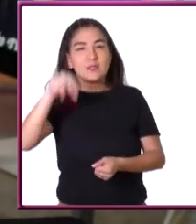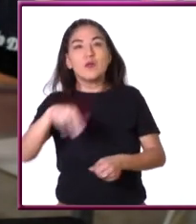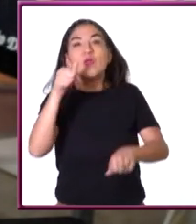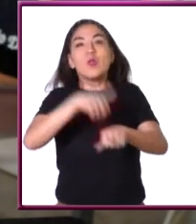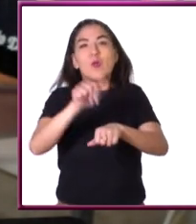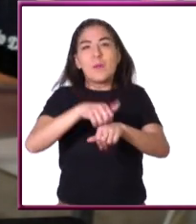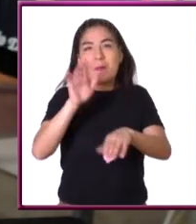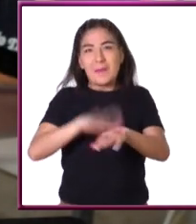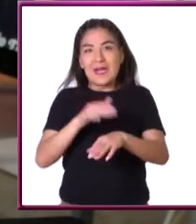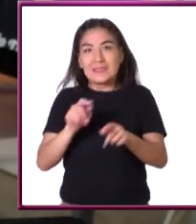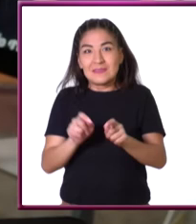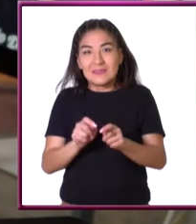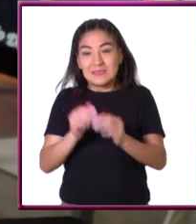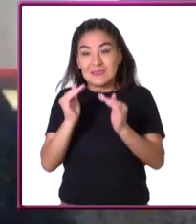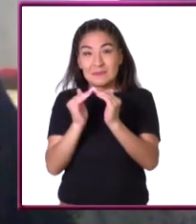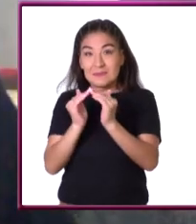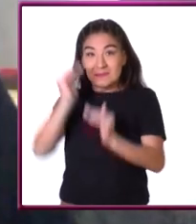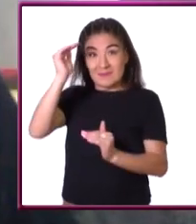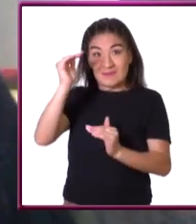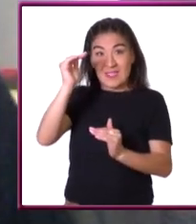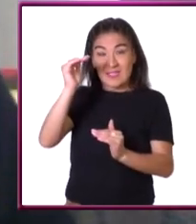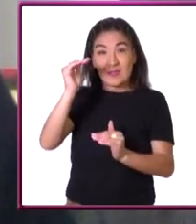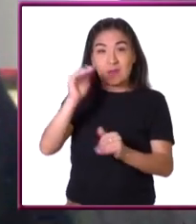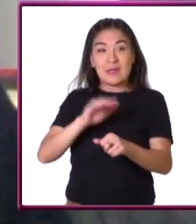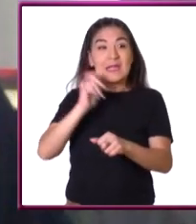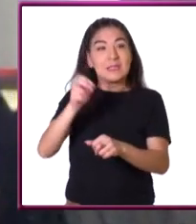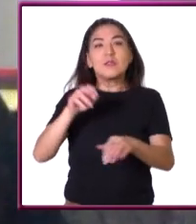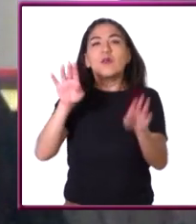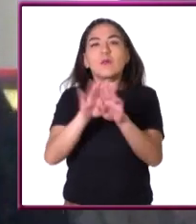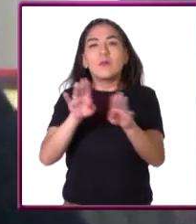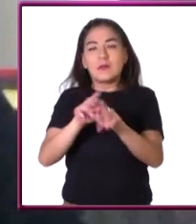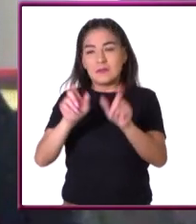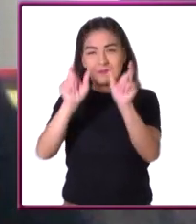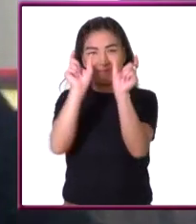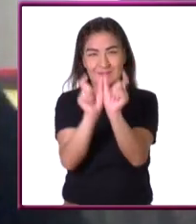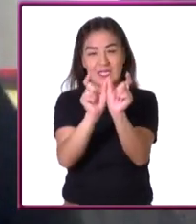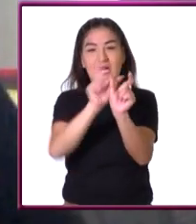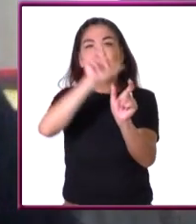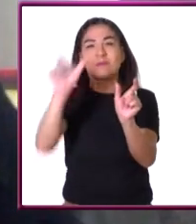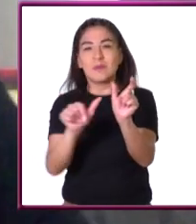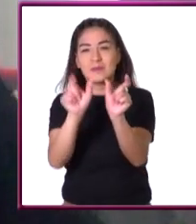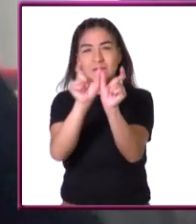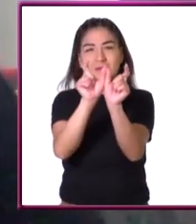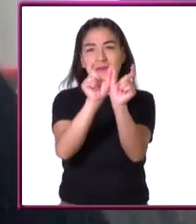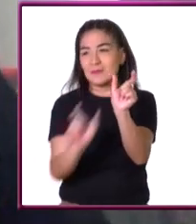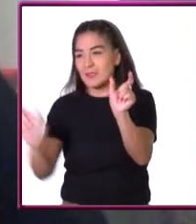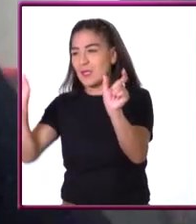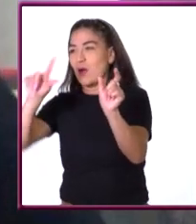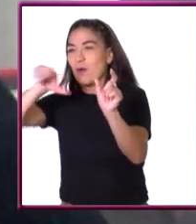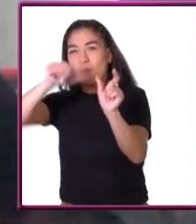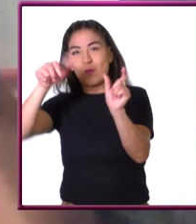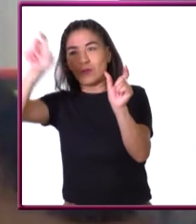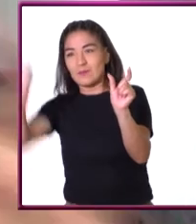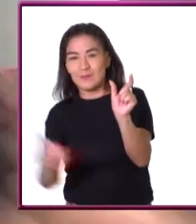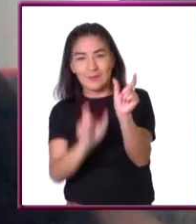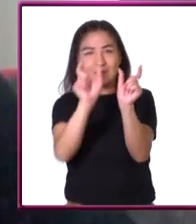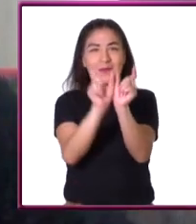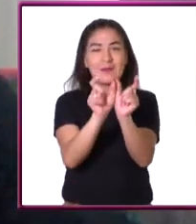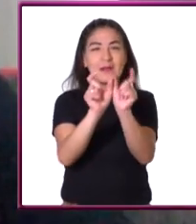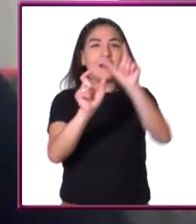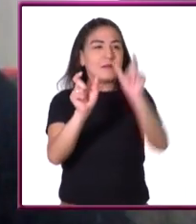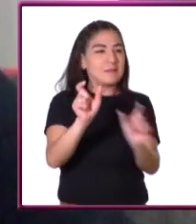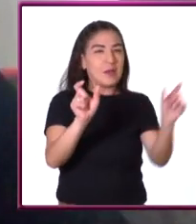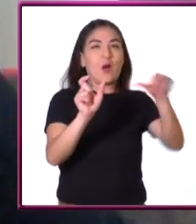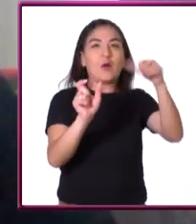encontrar números grandes ¿no? entonces cuando manejas lo de la seguridad cuando los descompones o sea si tú tienes un número y lo empiezas a